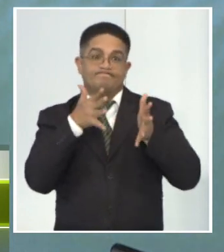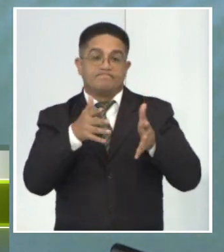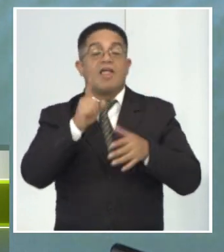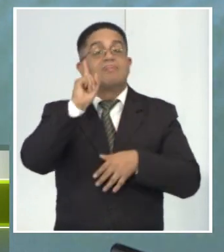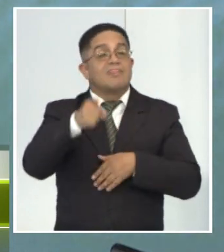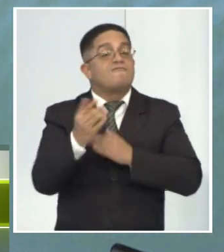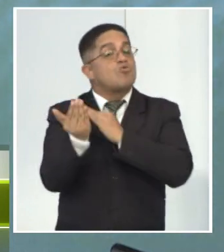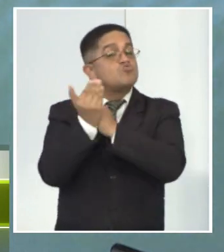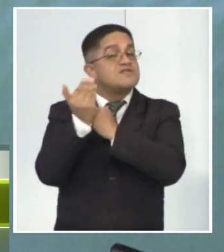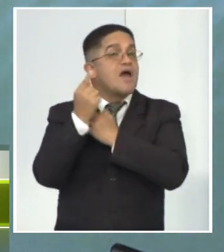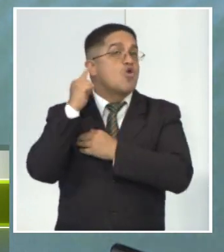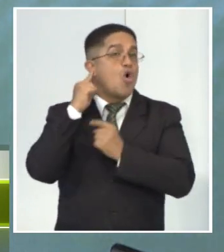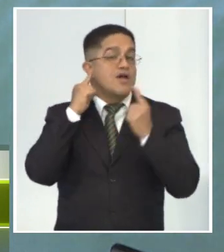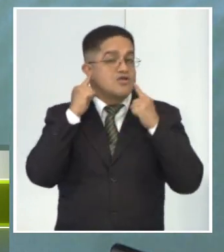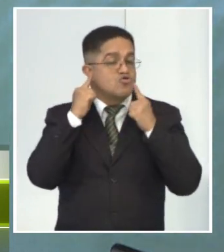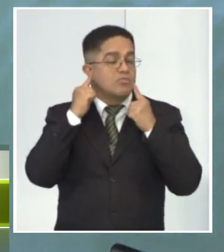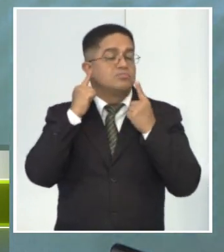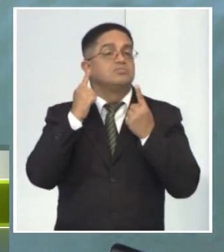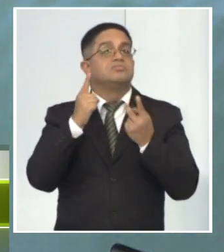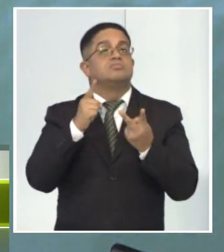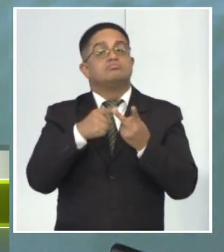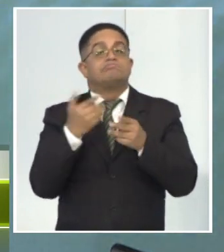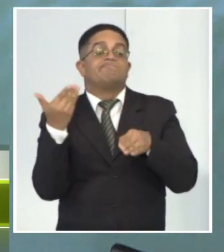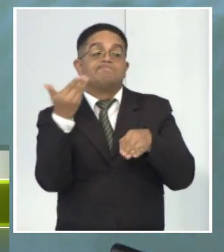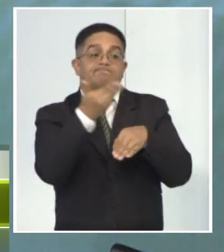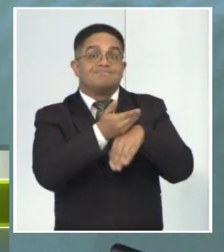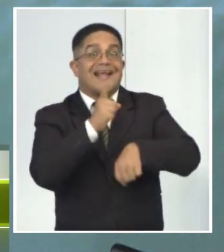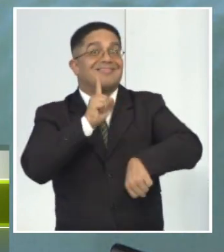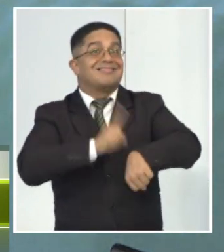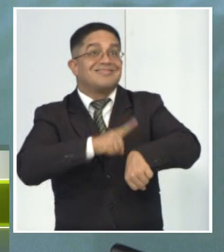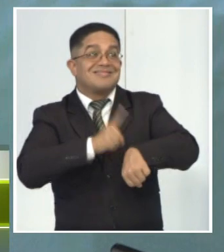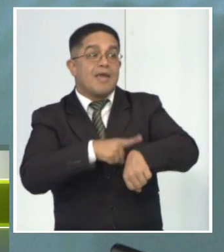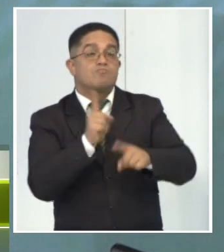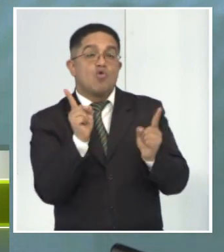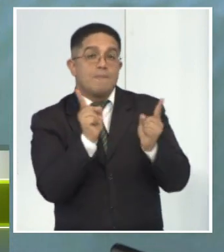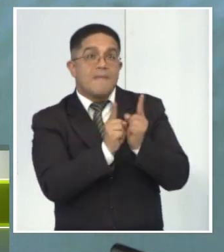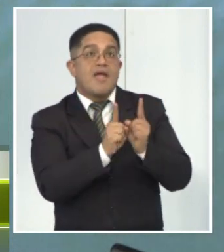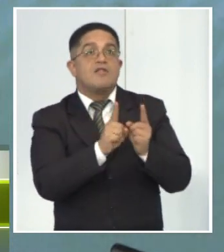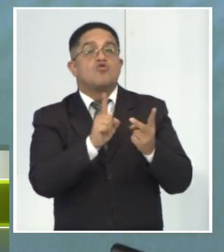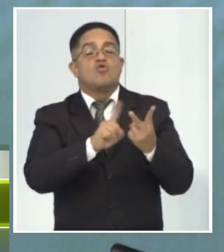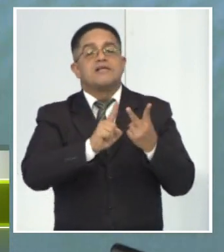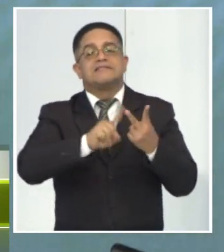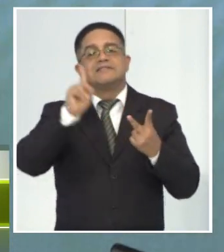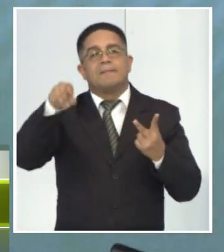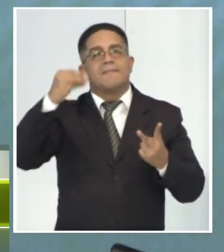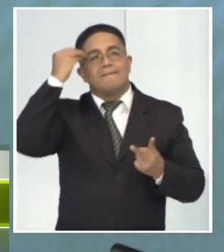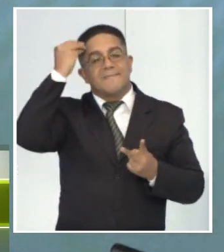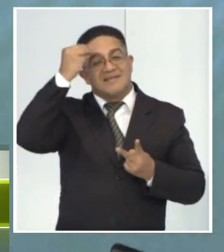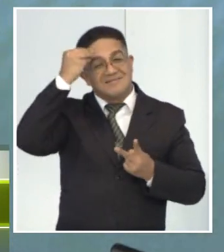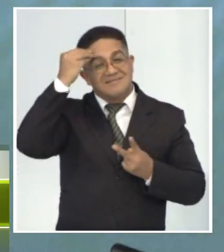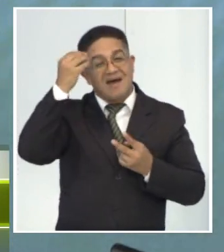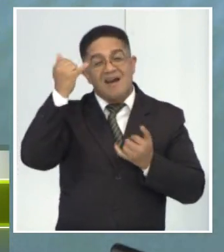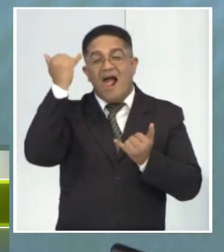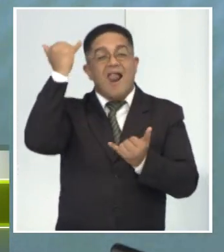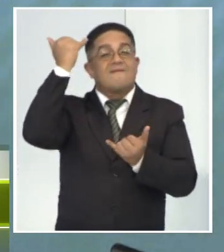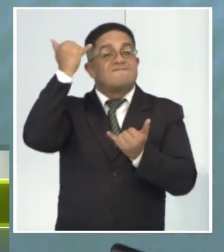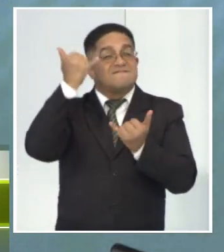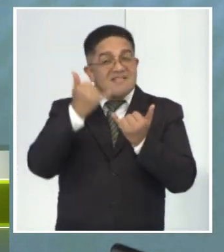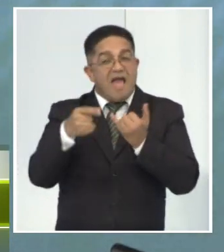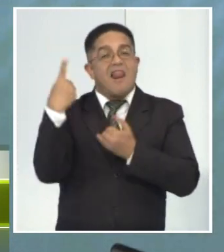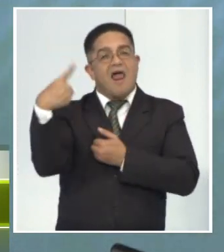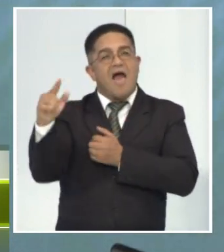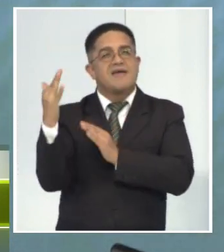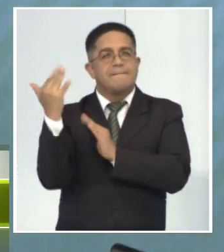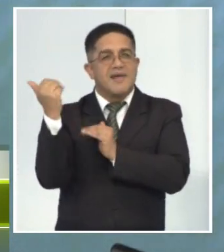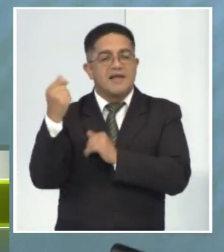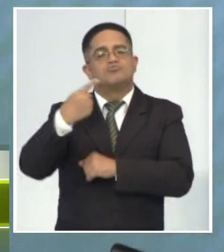oídos, cuidar nuestra audición, acudir a tiempo y sobre todo pensar que al final del túnel hay una luz y que se